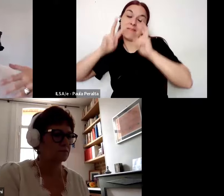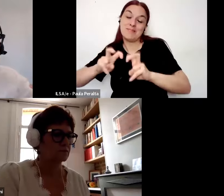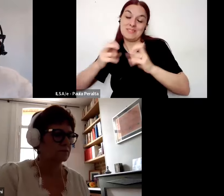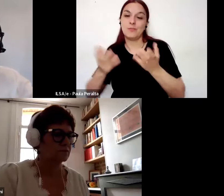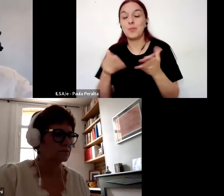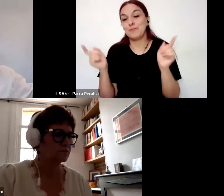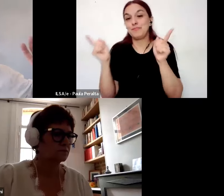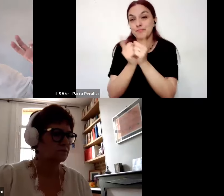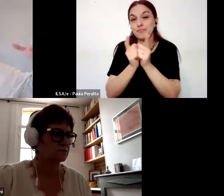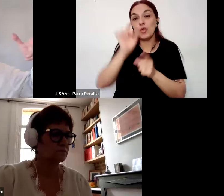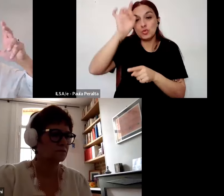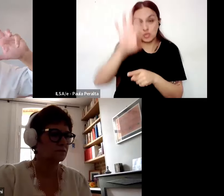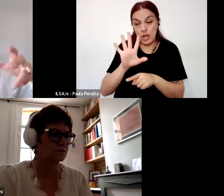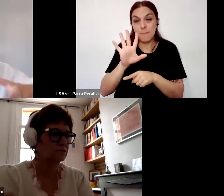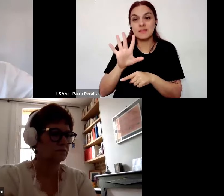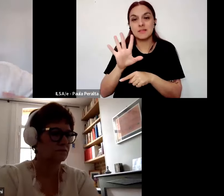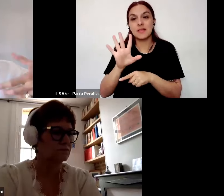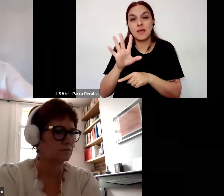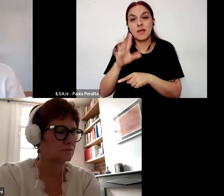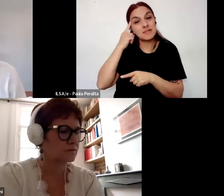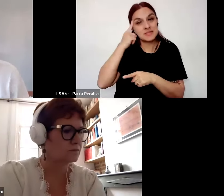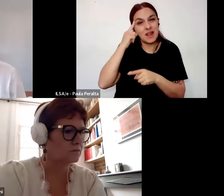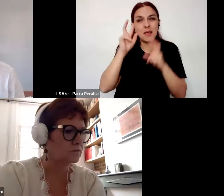no solamente pensar en la investigación para